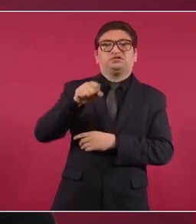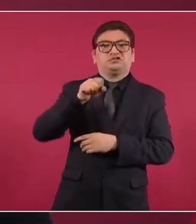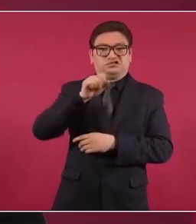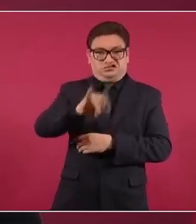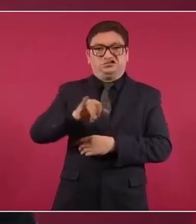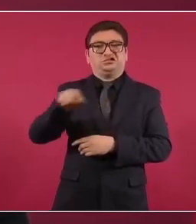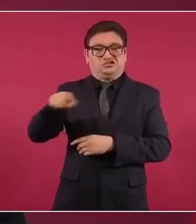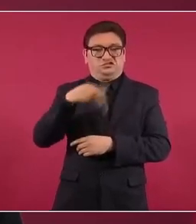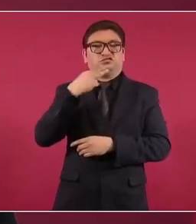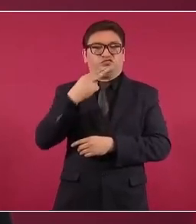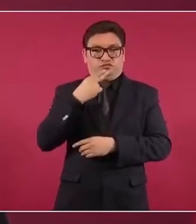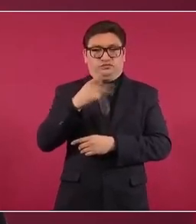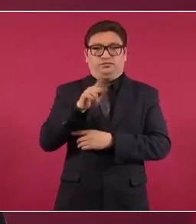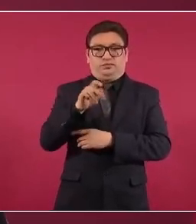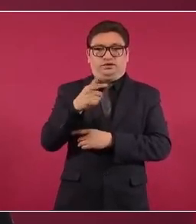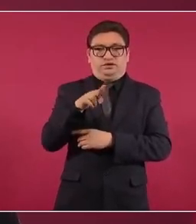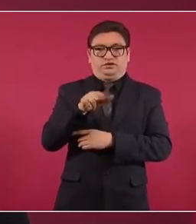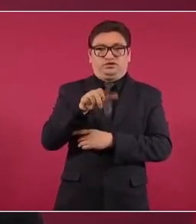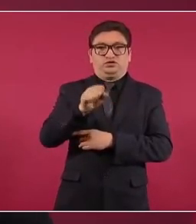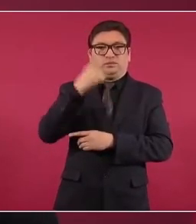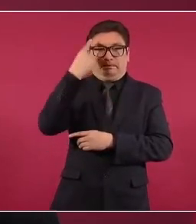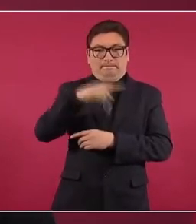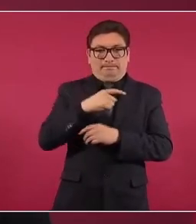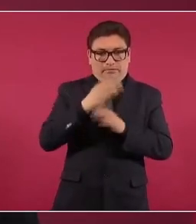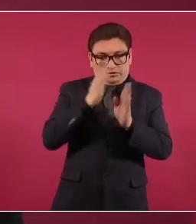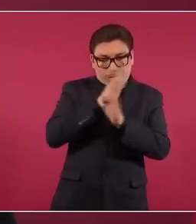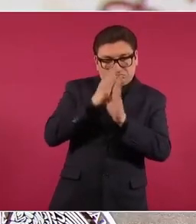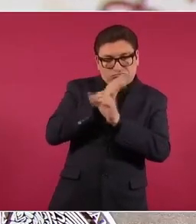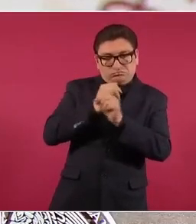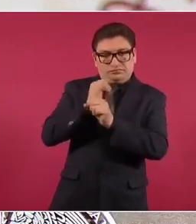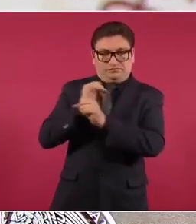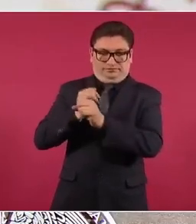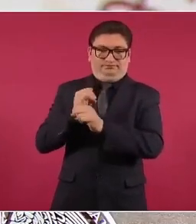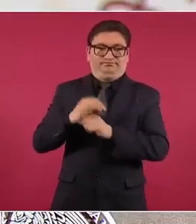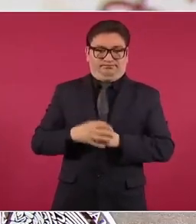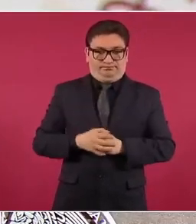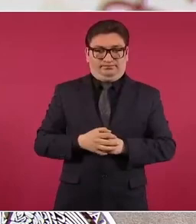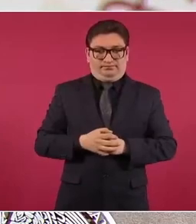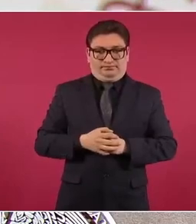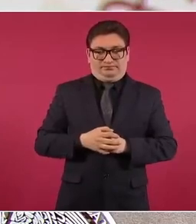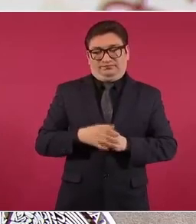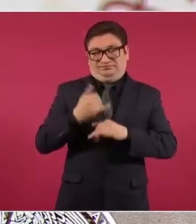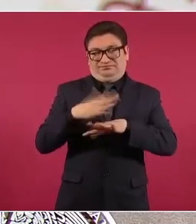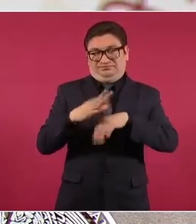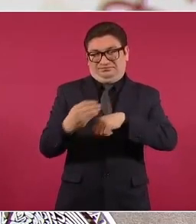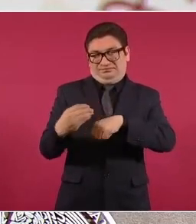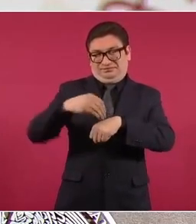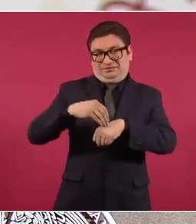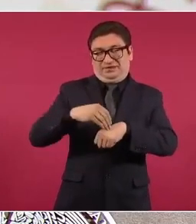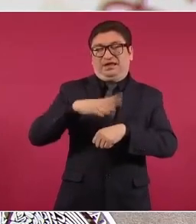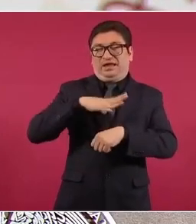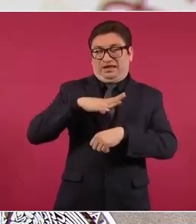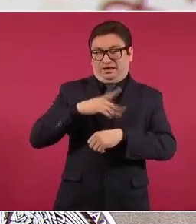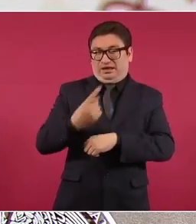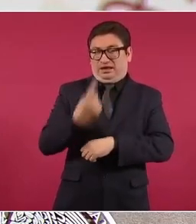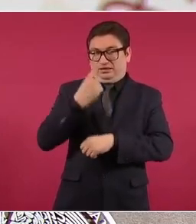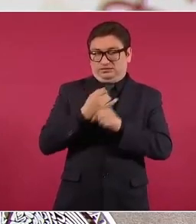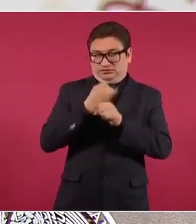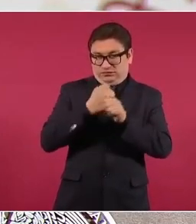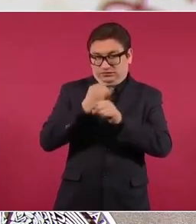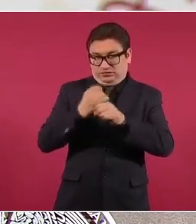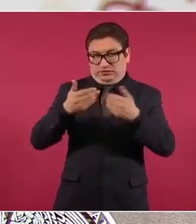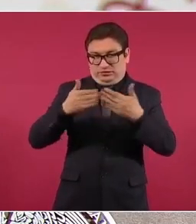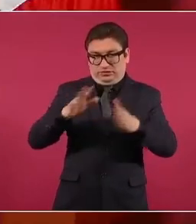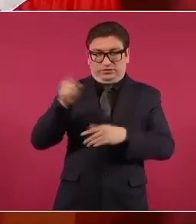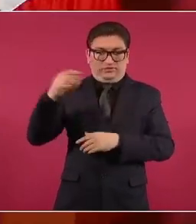usaron Pegasus para espiar. Y como dato adicional, existe una investigación abierta